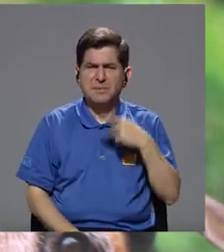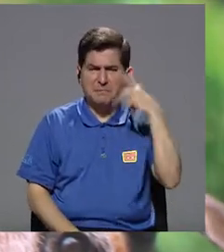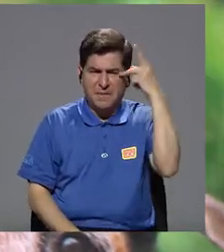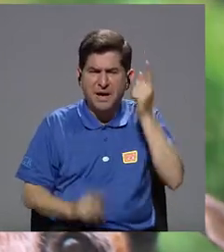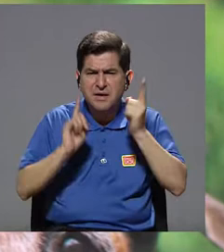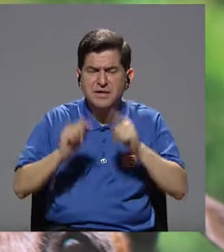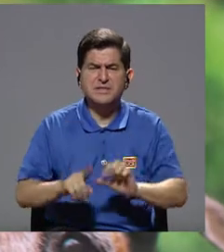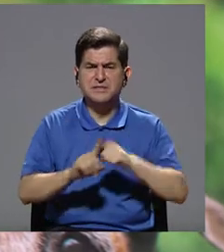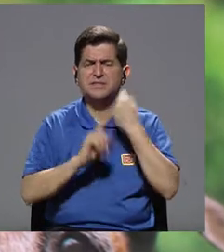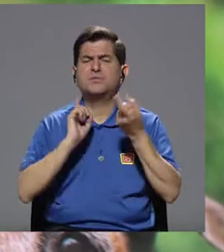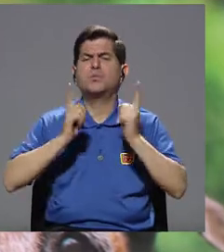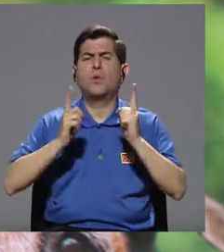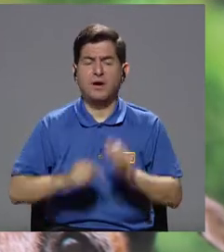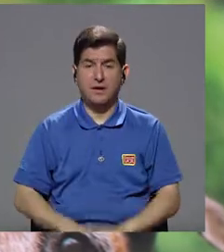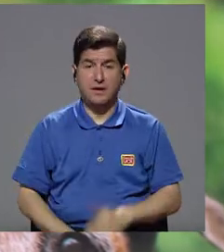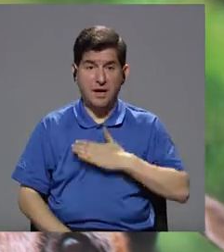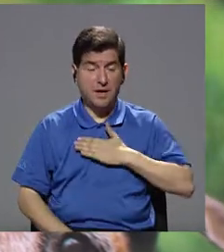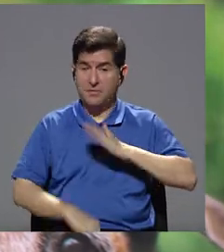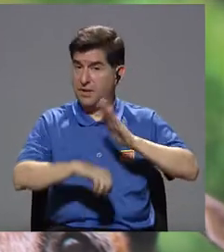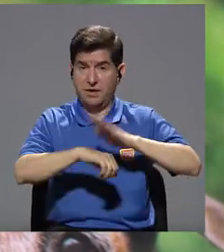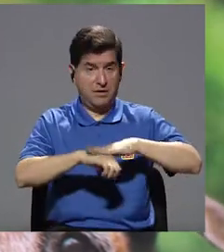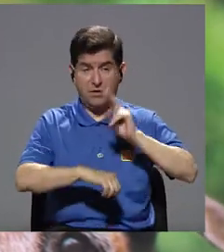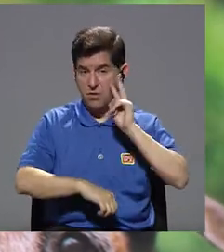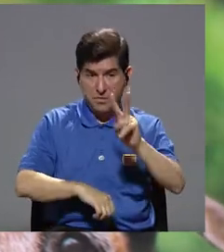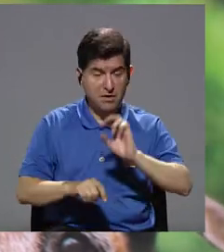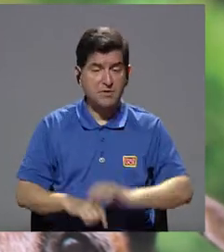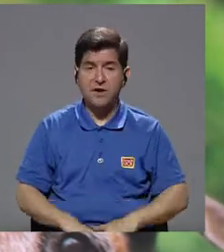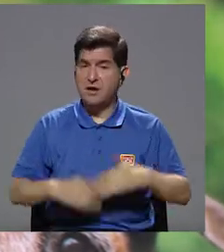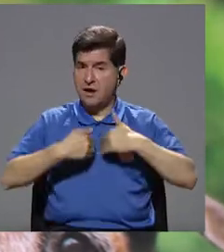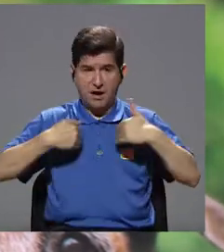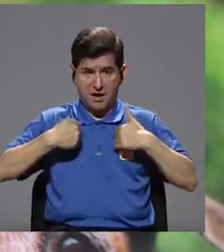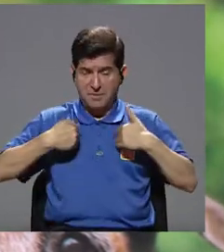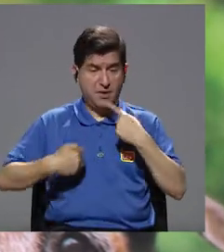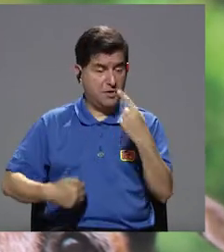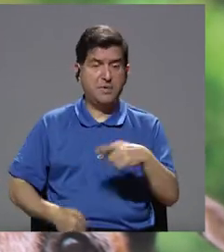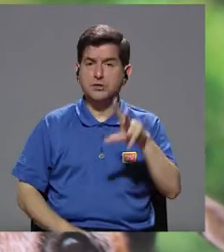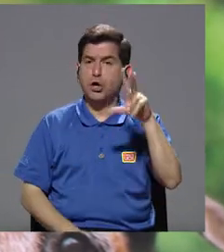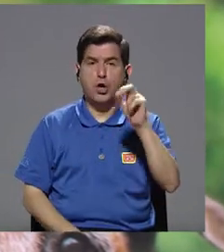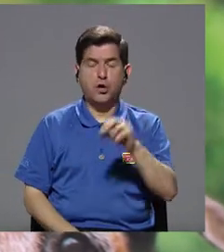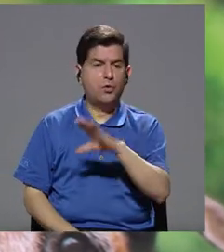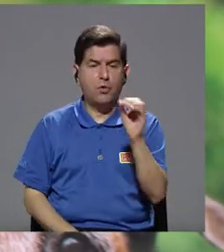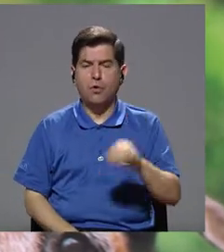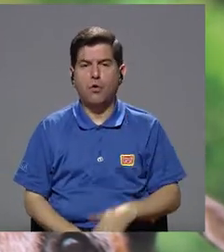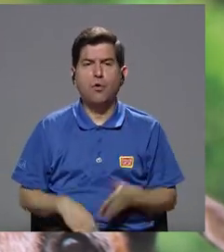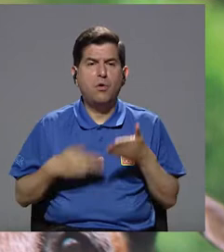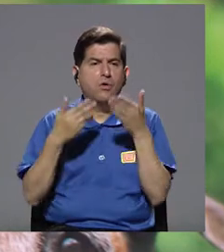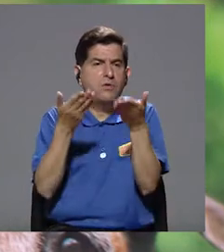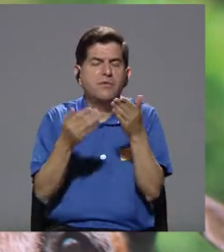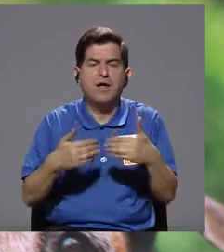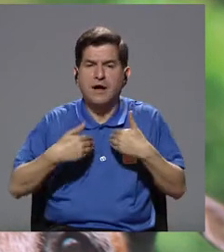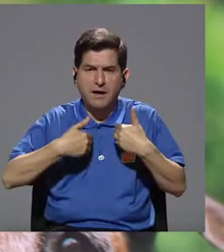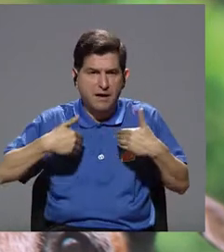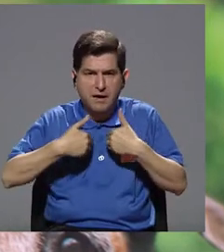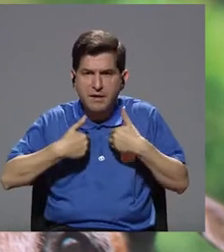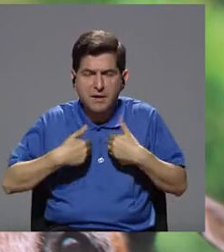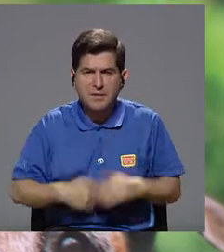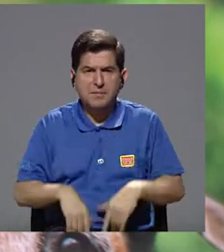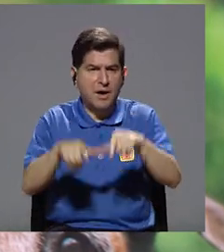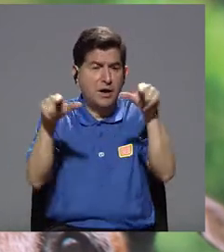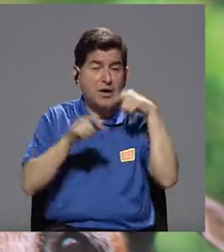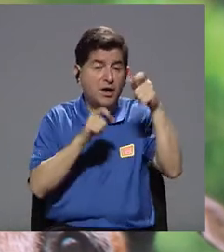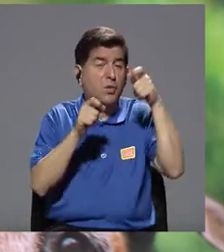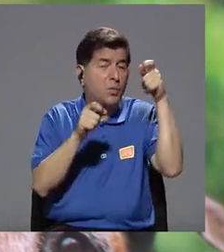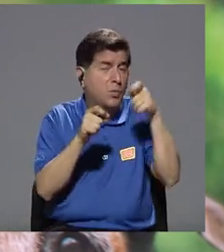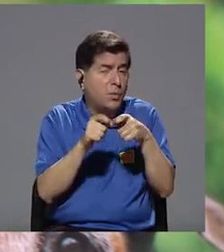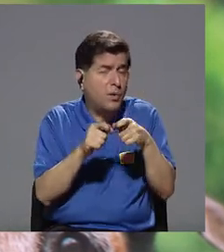en qué condiciones están los animales. Y si a mí no me dan permiso de ver cómo están los animales o me dicen que no, o me dicen que me van a entregar el animal en un